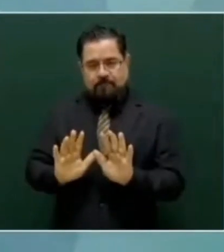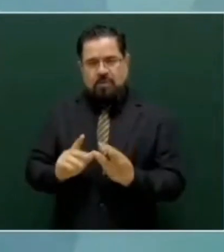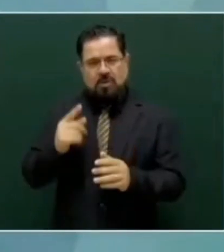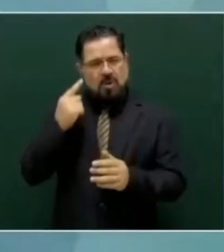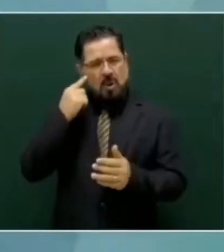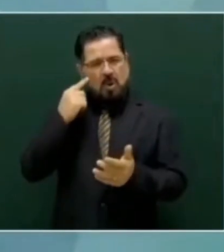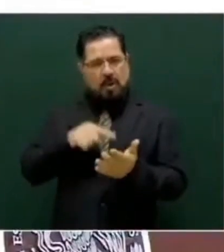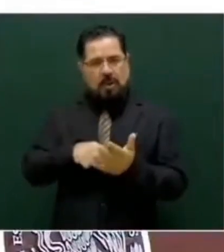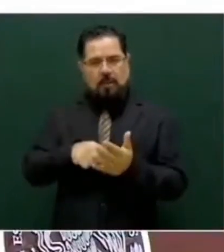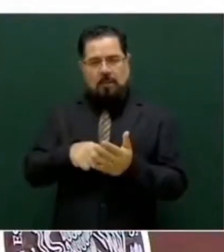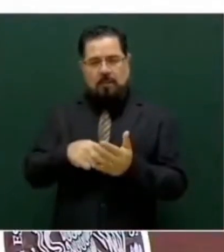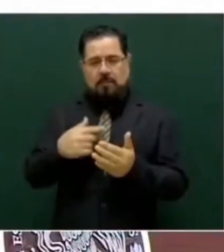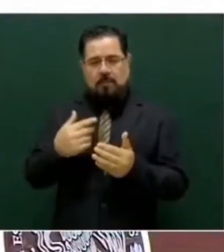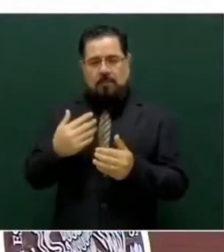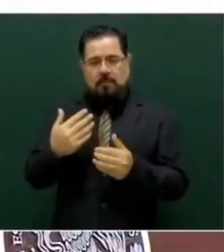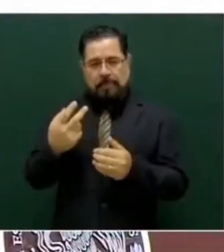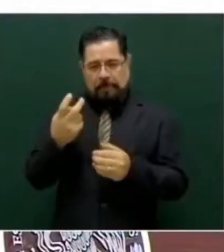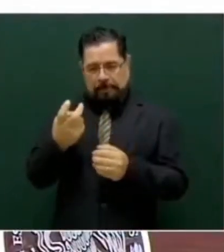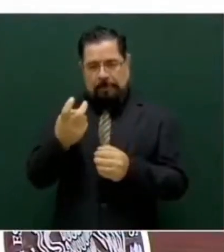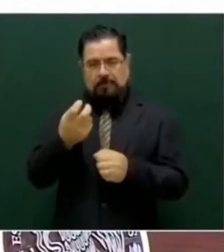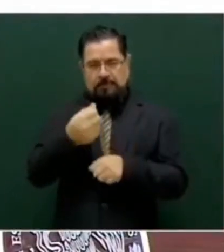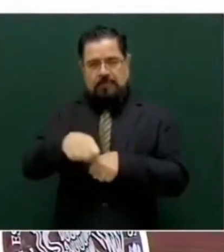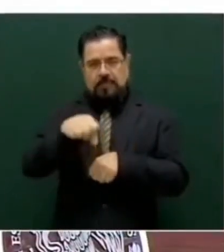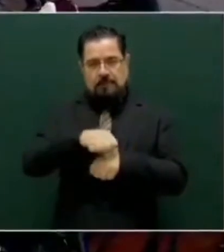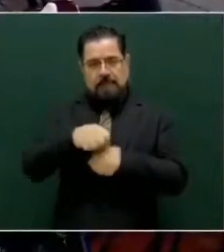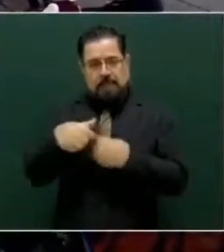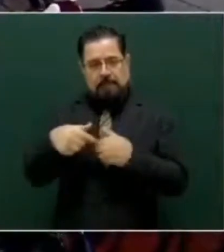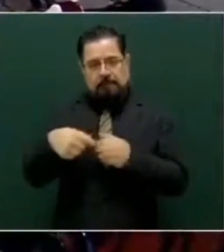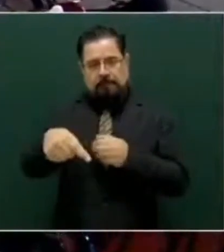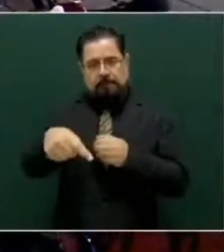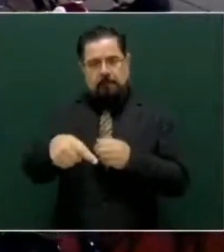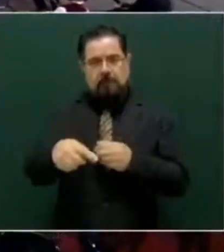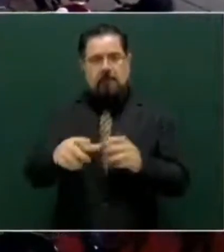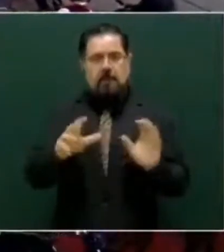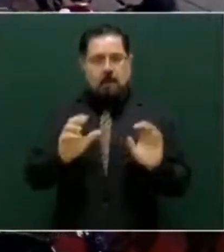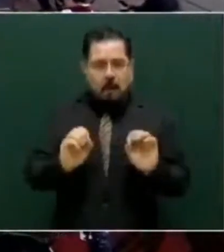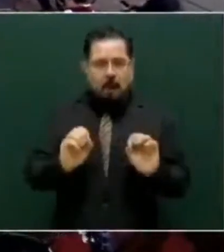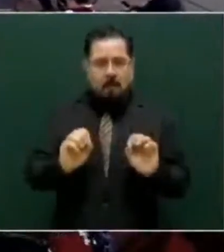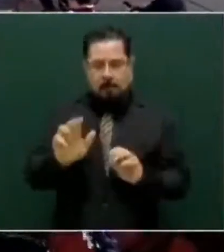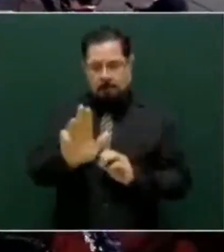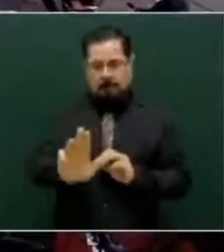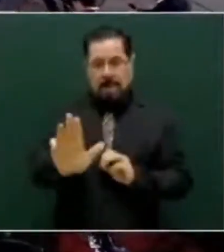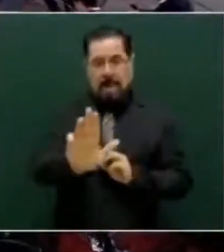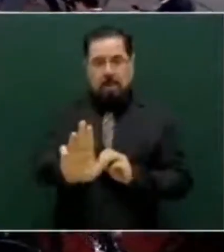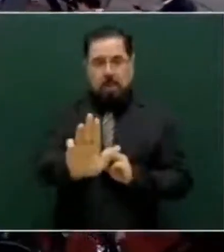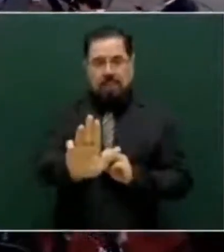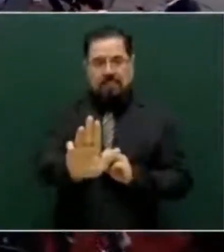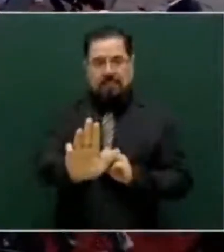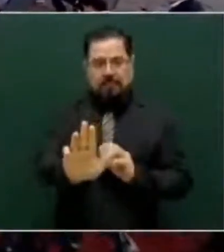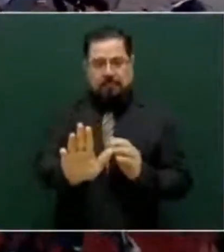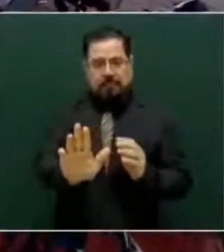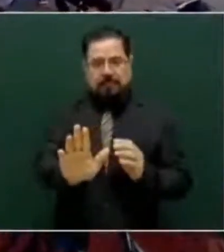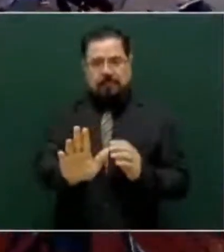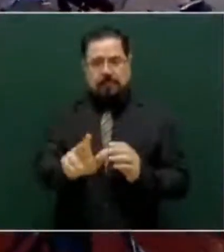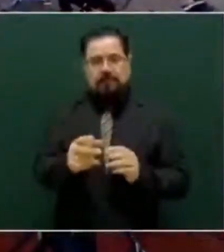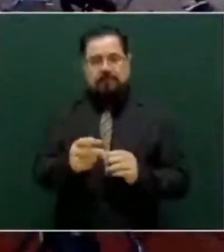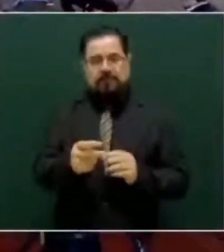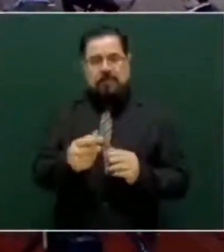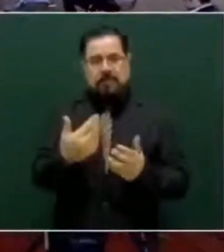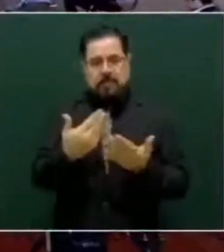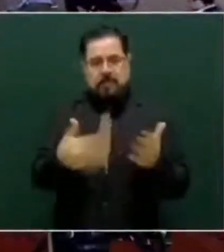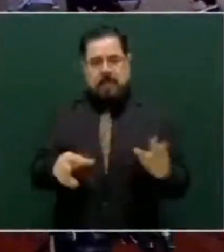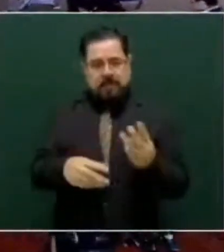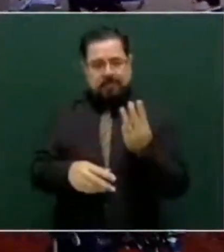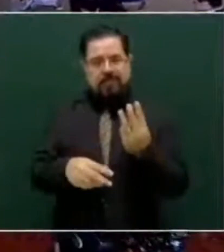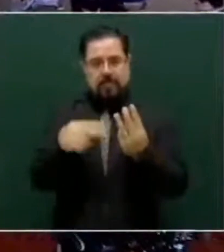semana, el miércoles se va a enviar.